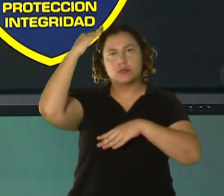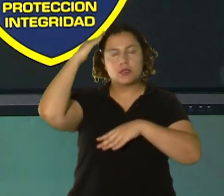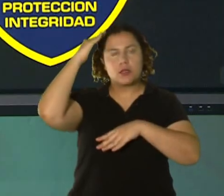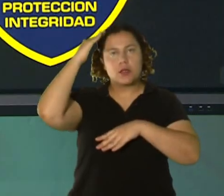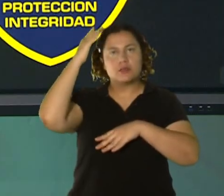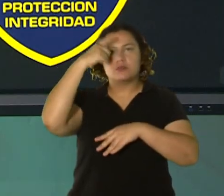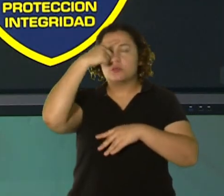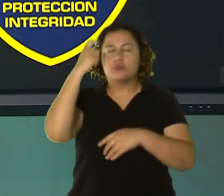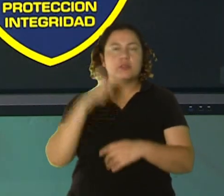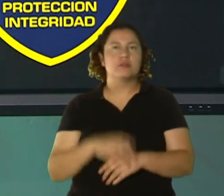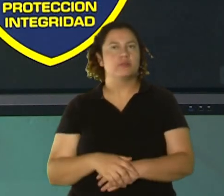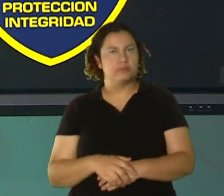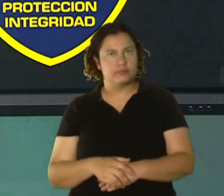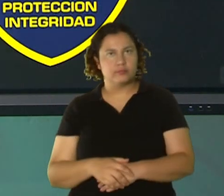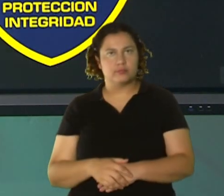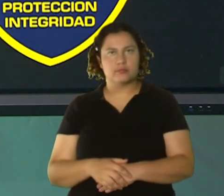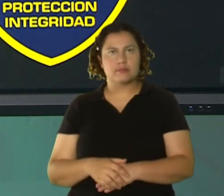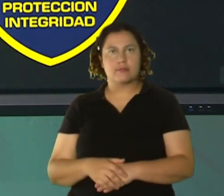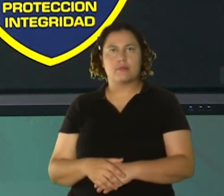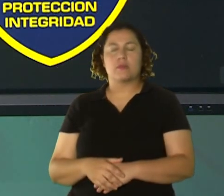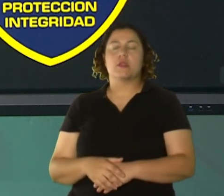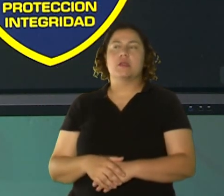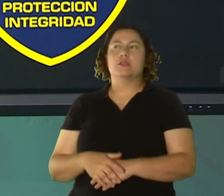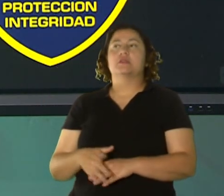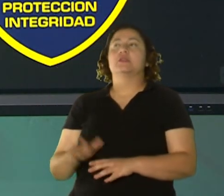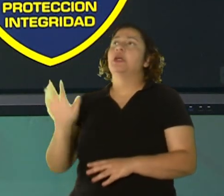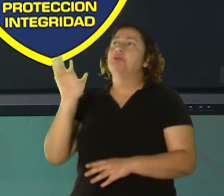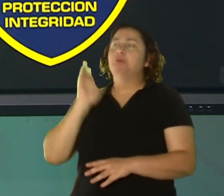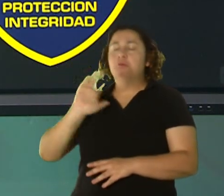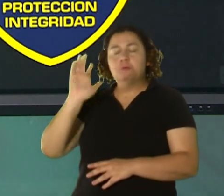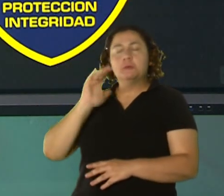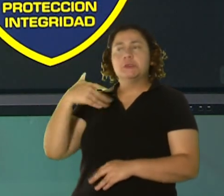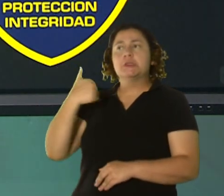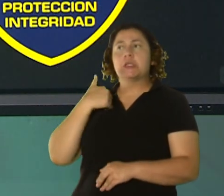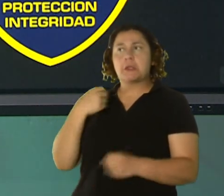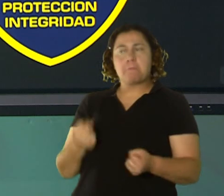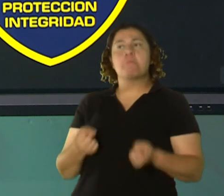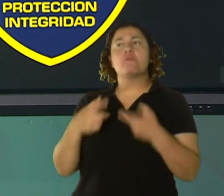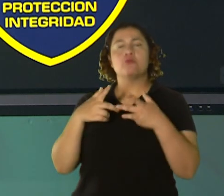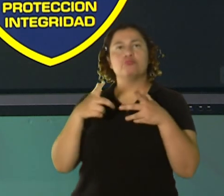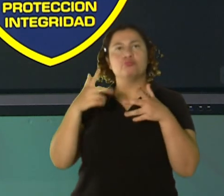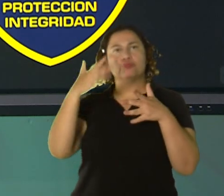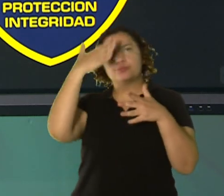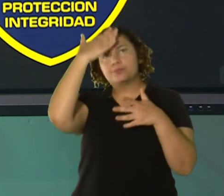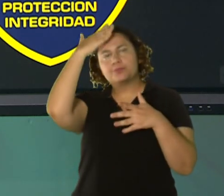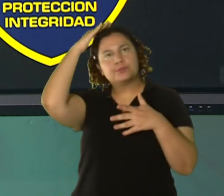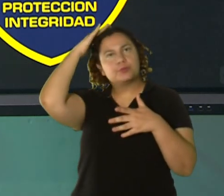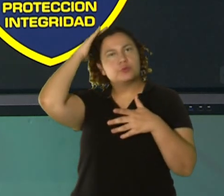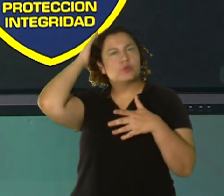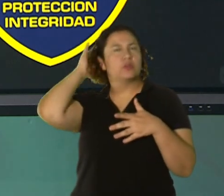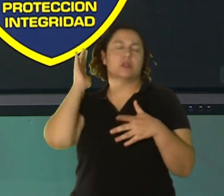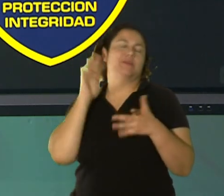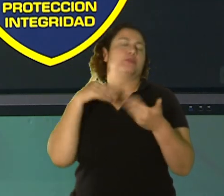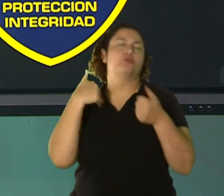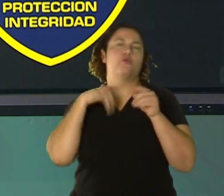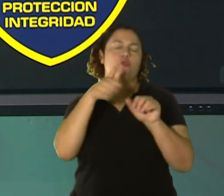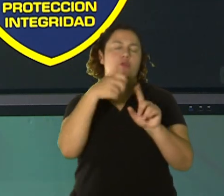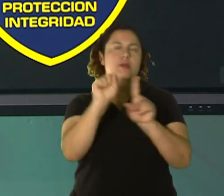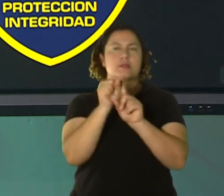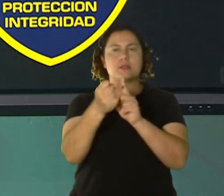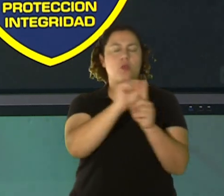Él en un momento dado tenía bastante cabello, porque pasó por otras situaciones